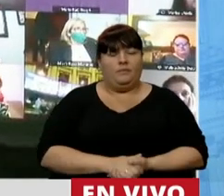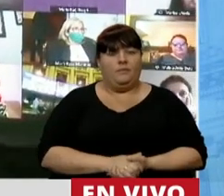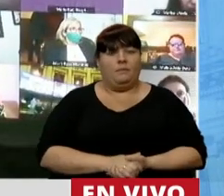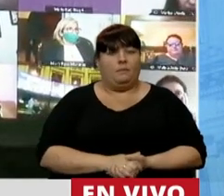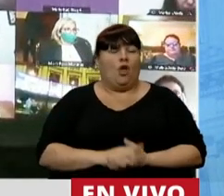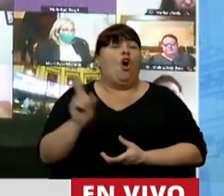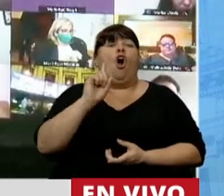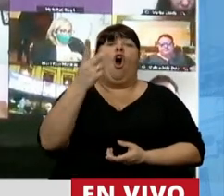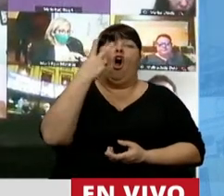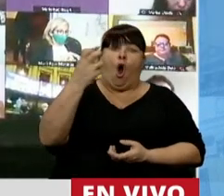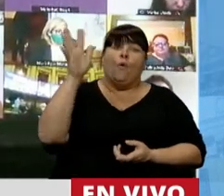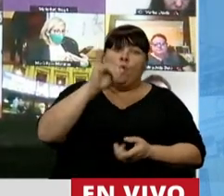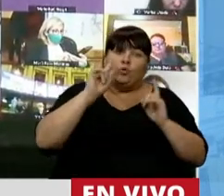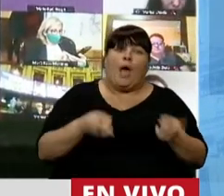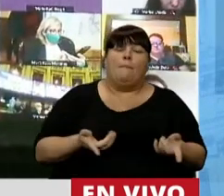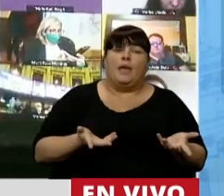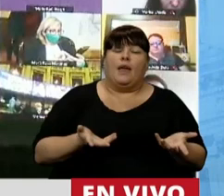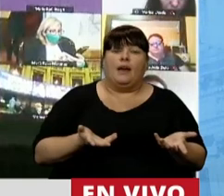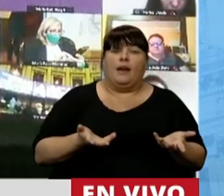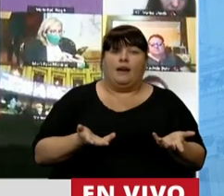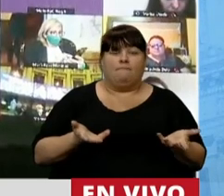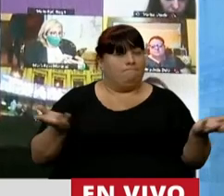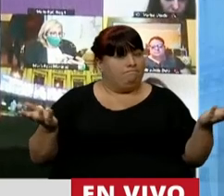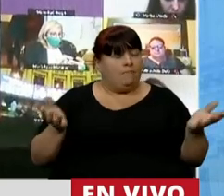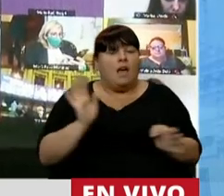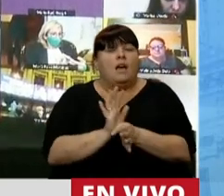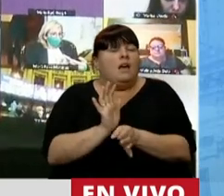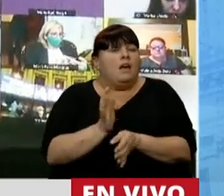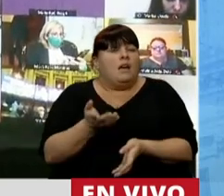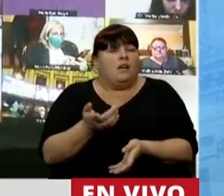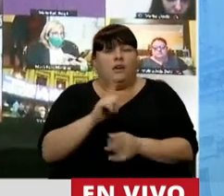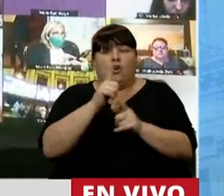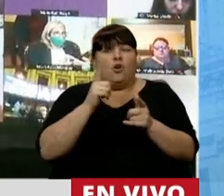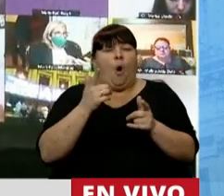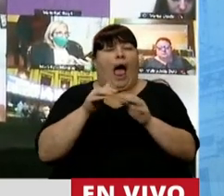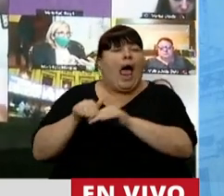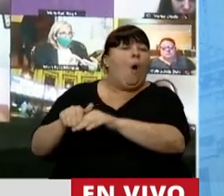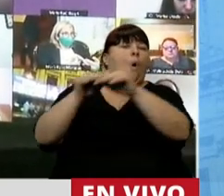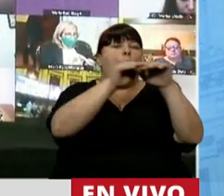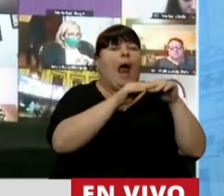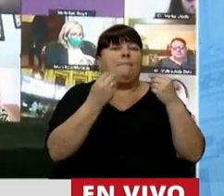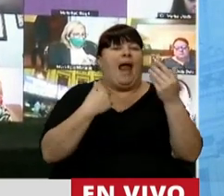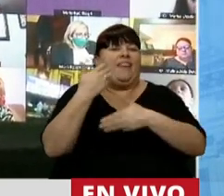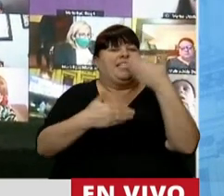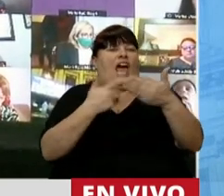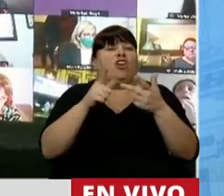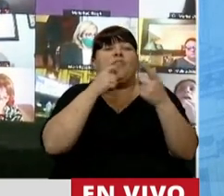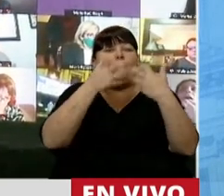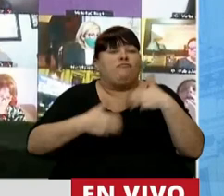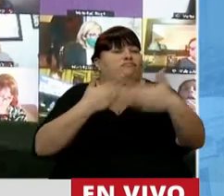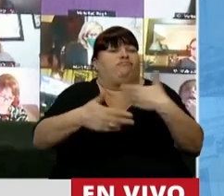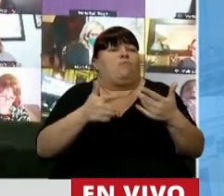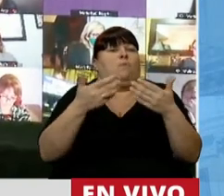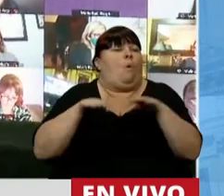O nos cobrarán por eso también. Es decir que no hay homogeneidad en el desarrollo de un proyecto